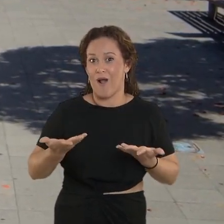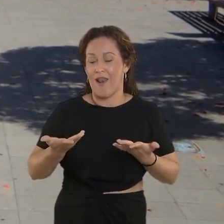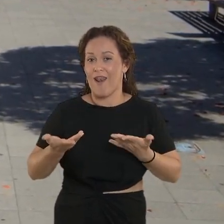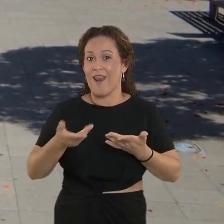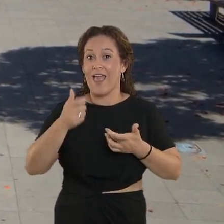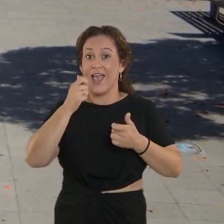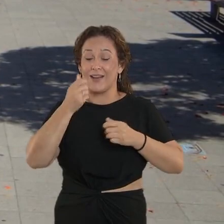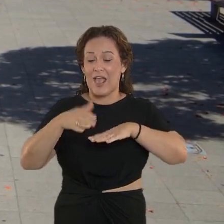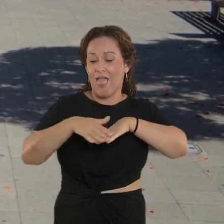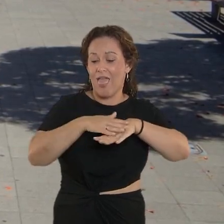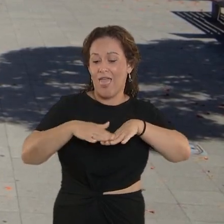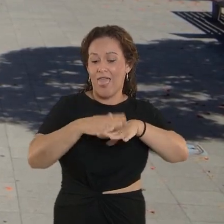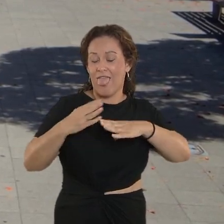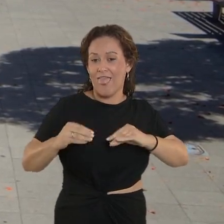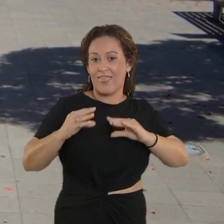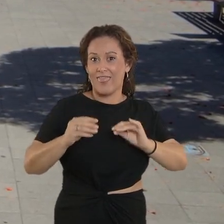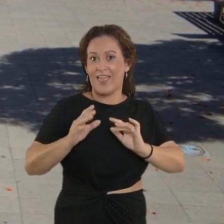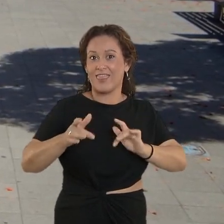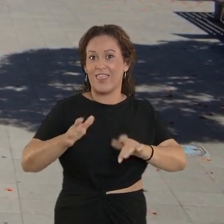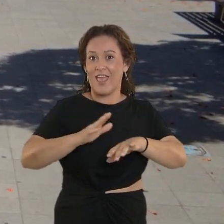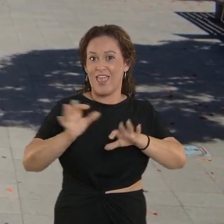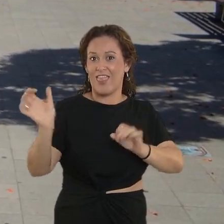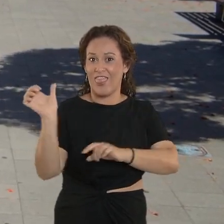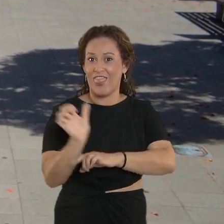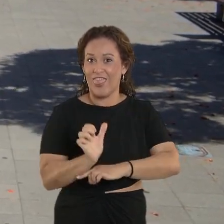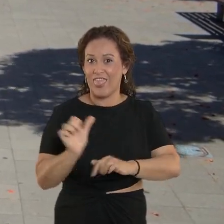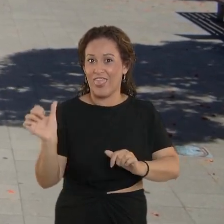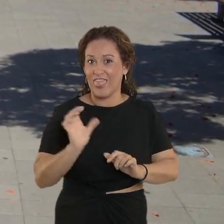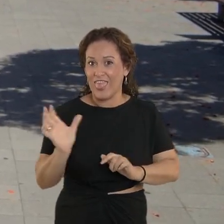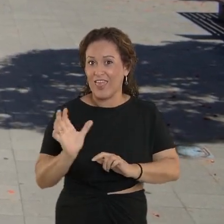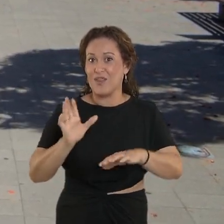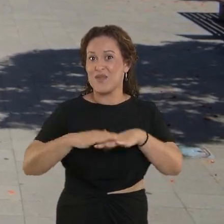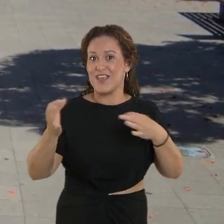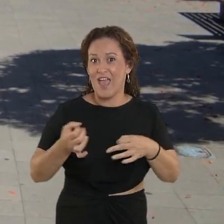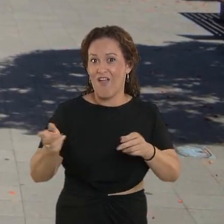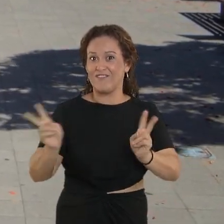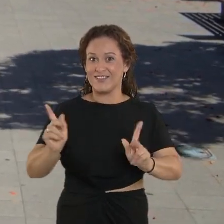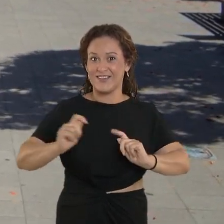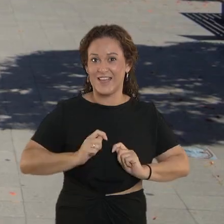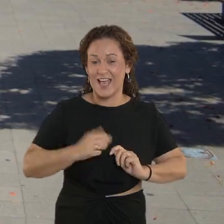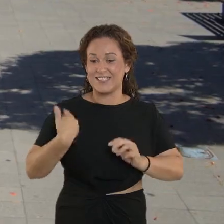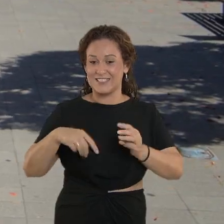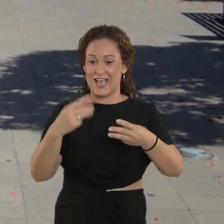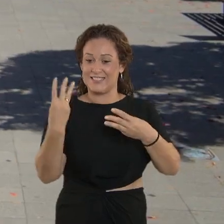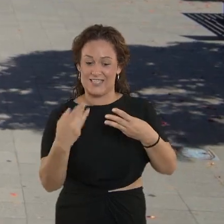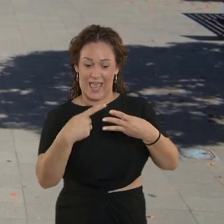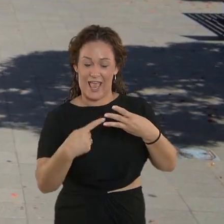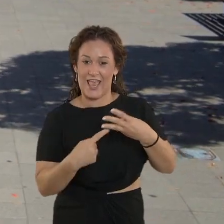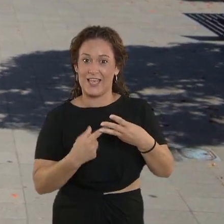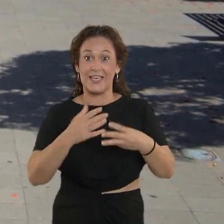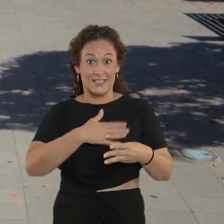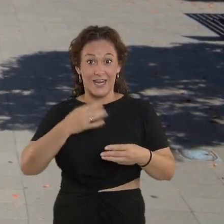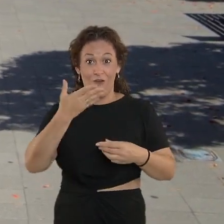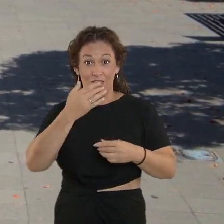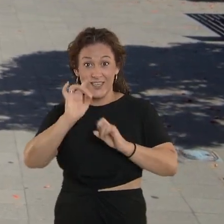es una buena hidratante cinematográfica. ¿Para qué? Para que nos dé mucha vitamina. Tenemos tres de los pasos de nuestra rutina. ¿Quieren